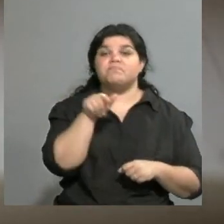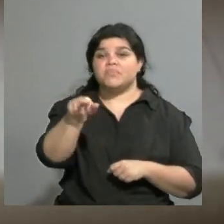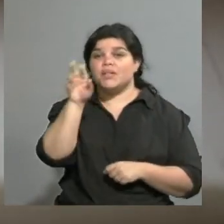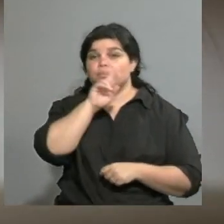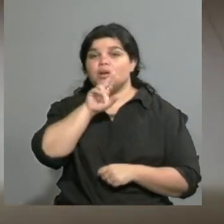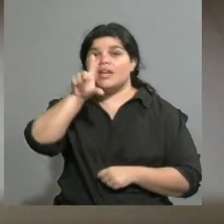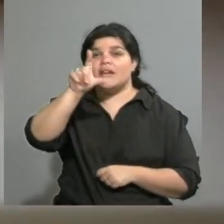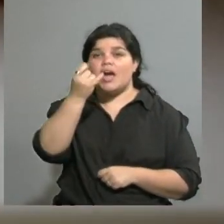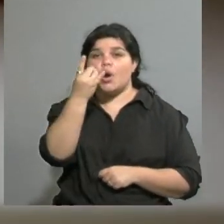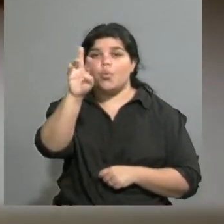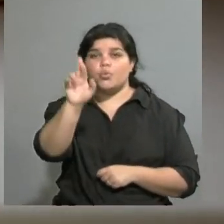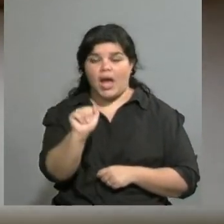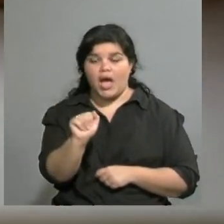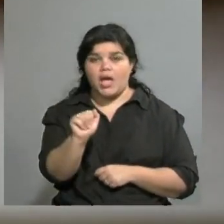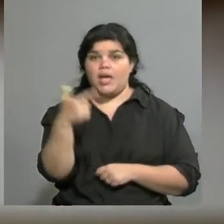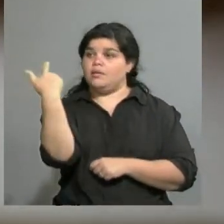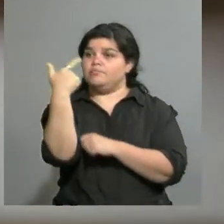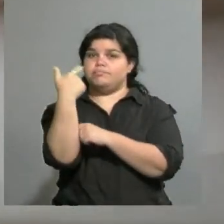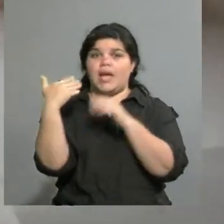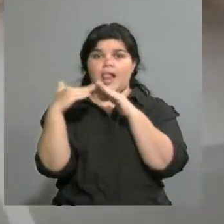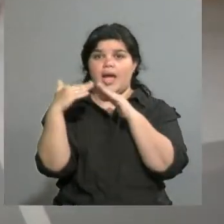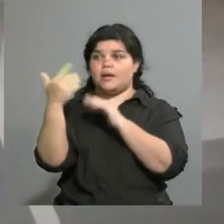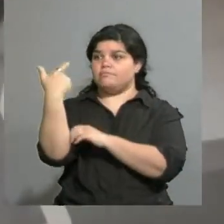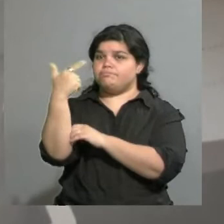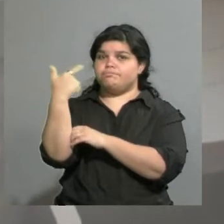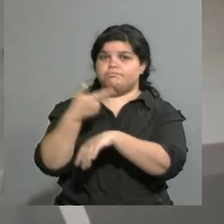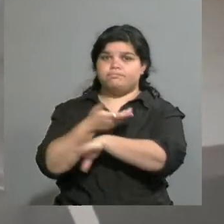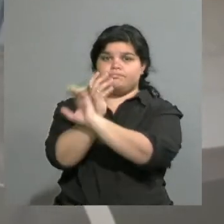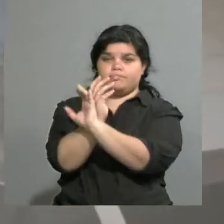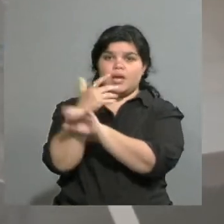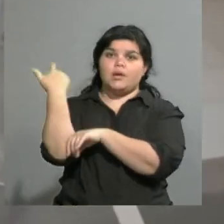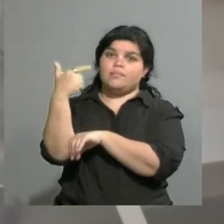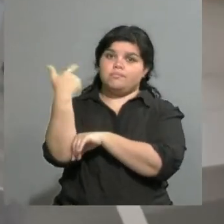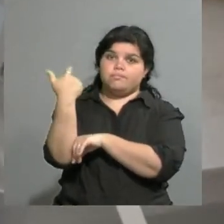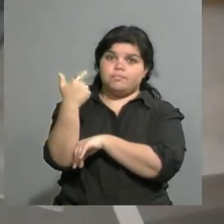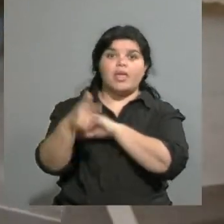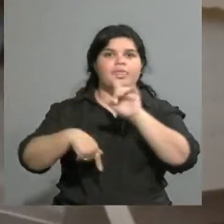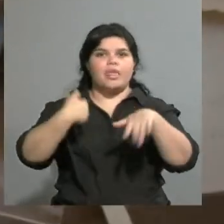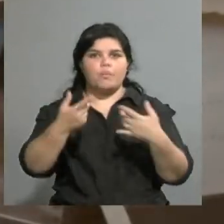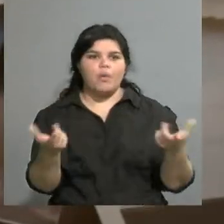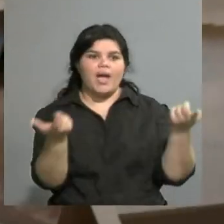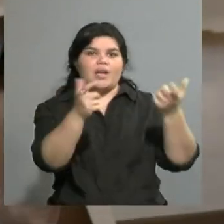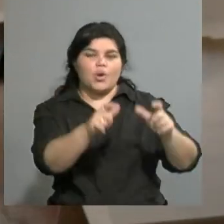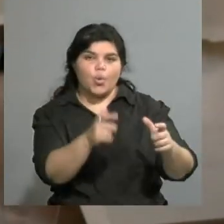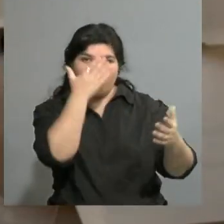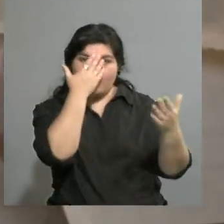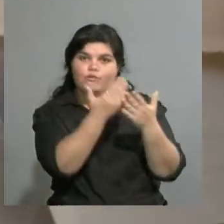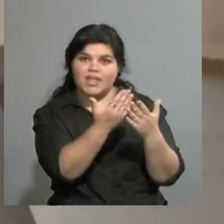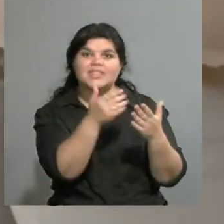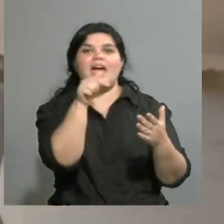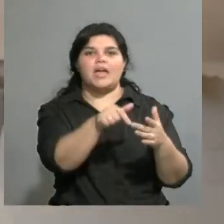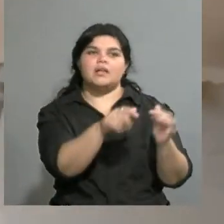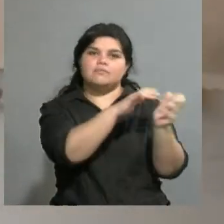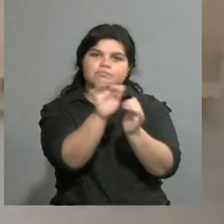escenas y después nos reuníamos virtualmente y le hacíamos devoluciones de lo que habíamos visto, hemos hecho algunos ejercicios también de manera virtual